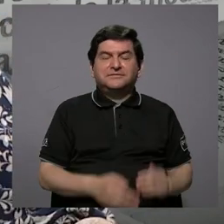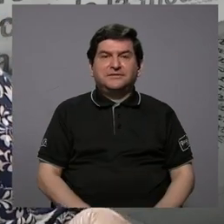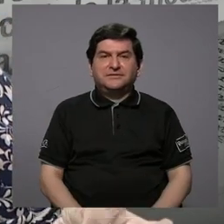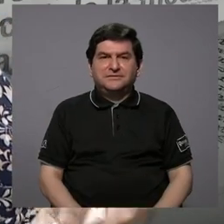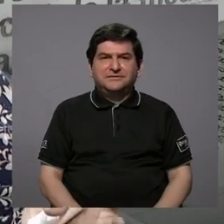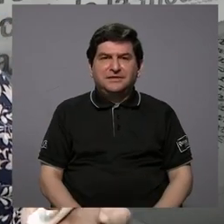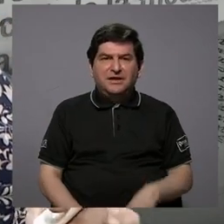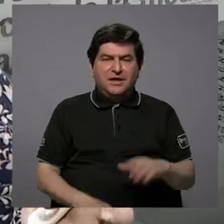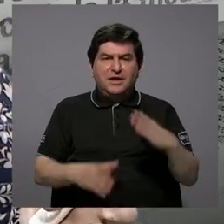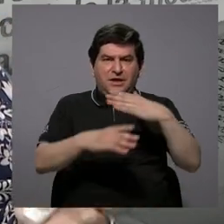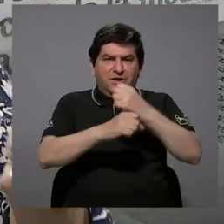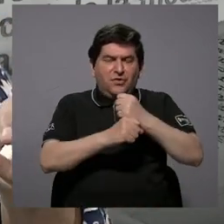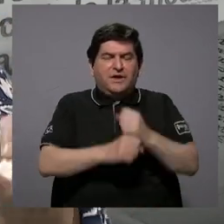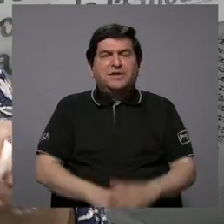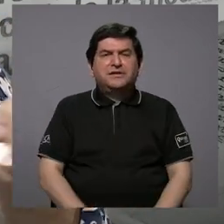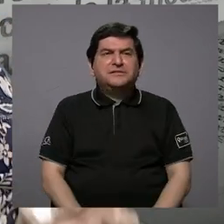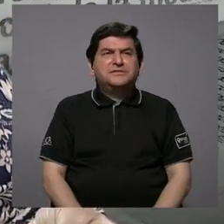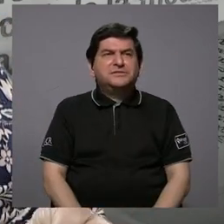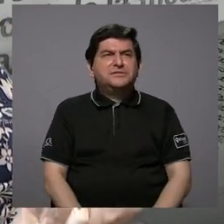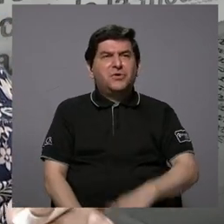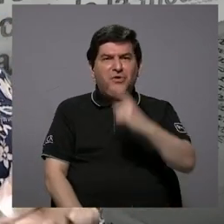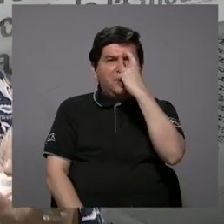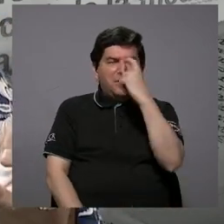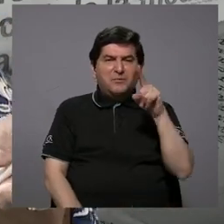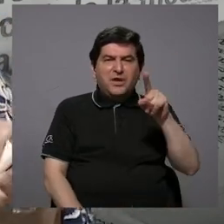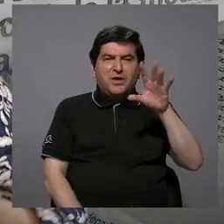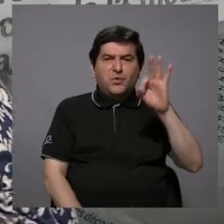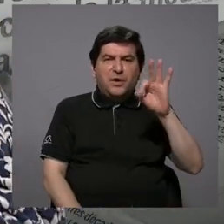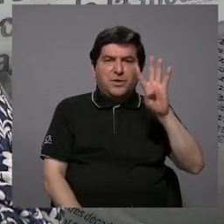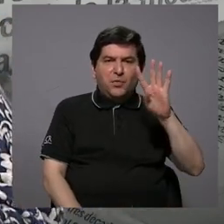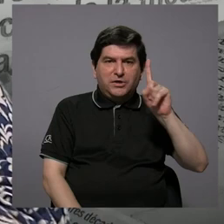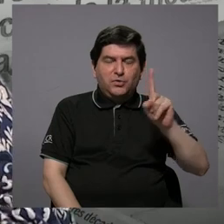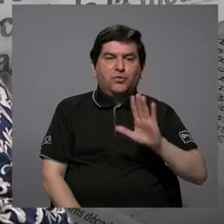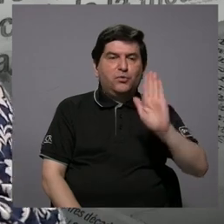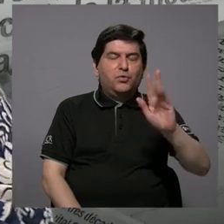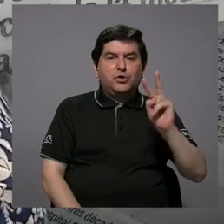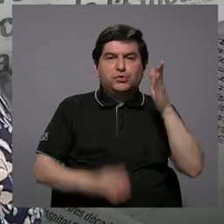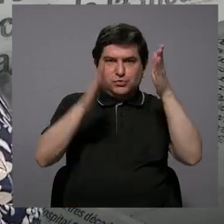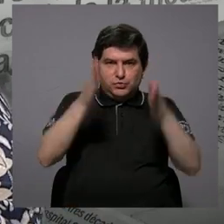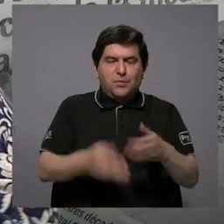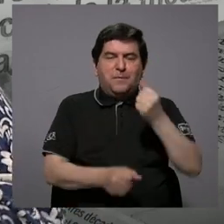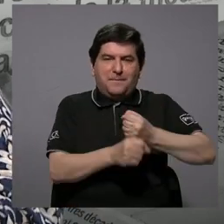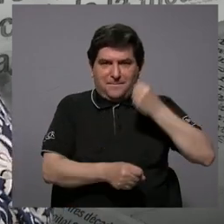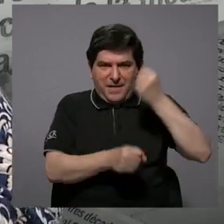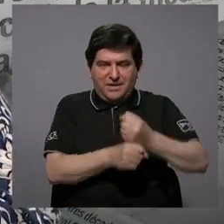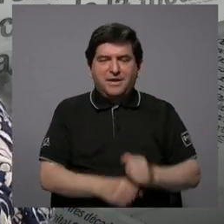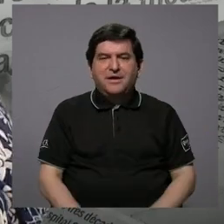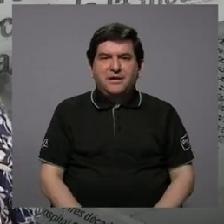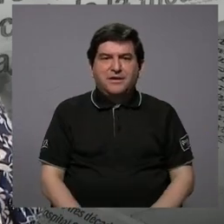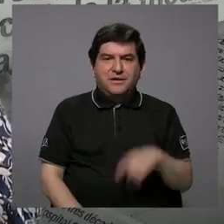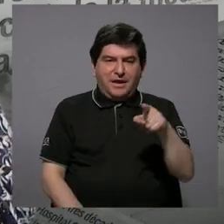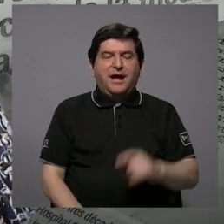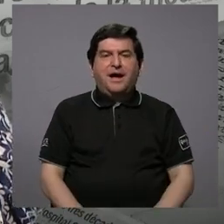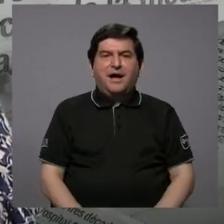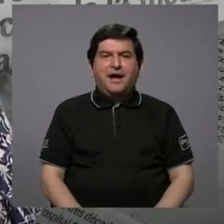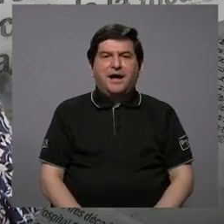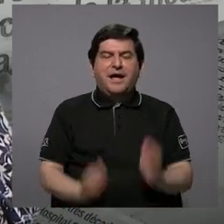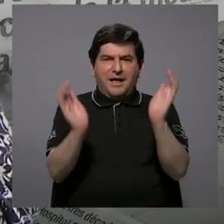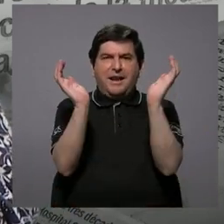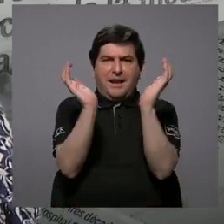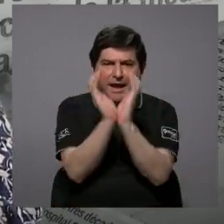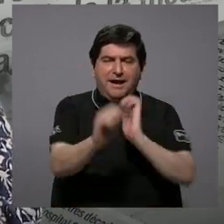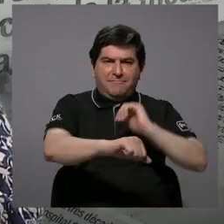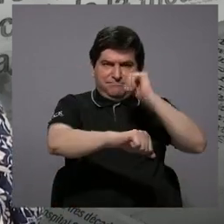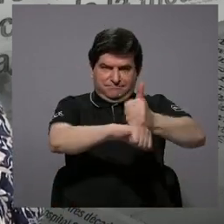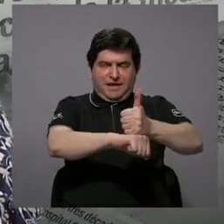fue lo que hicieron Calderón en 1941 y sus compañeros de trabajo que renovaron la caja costarricense del